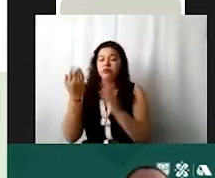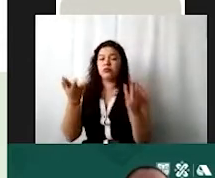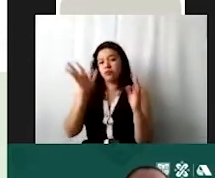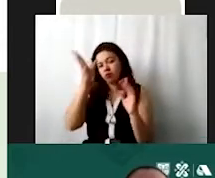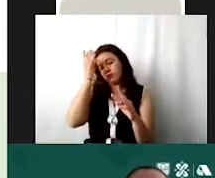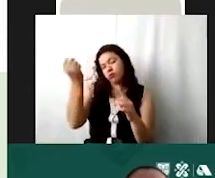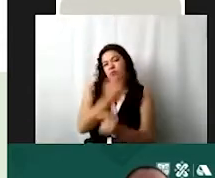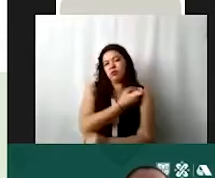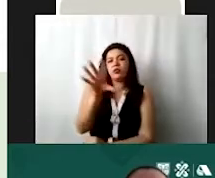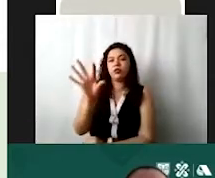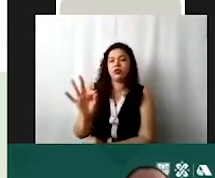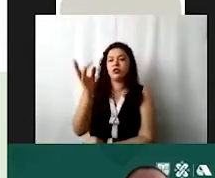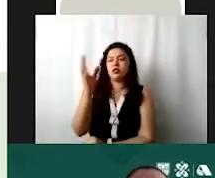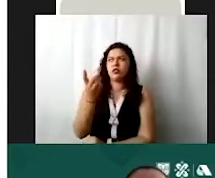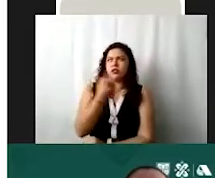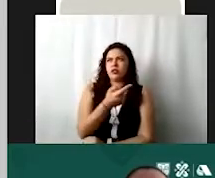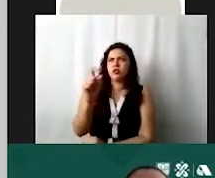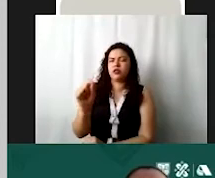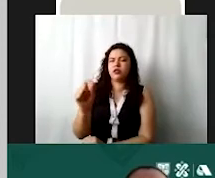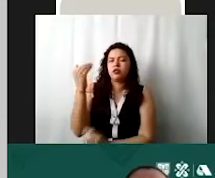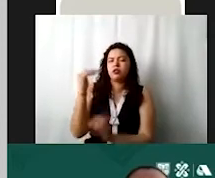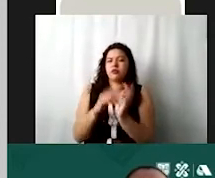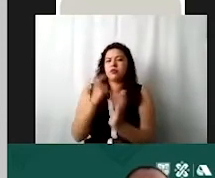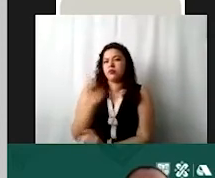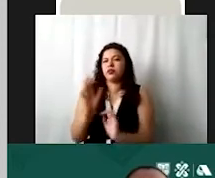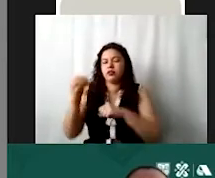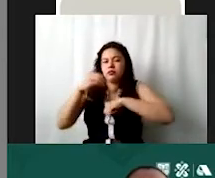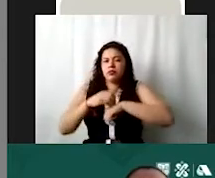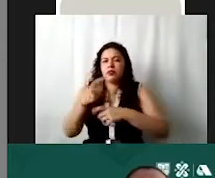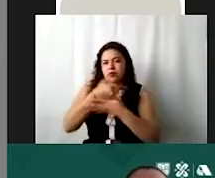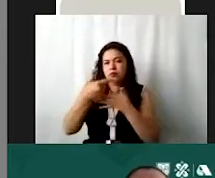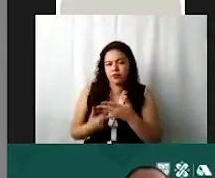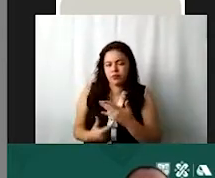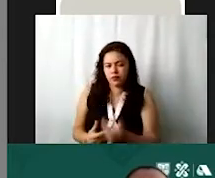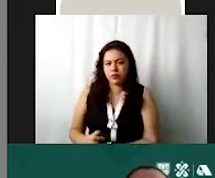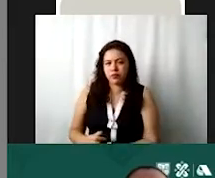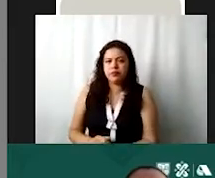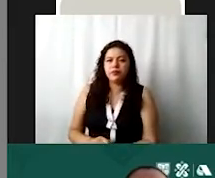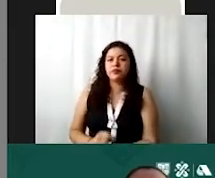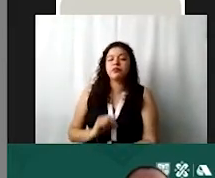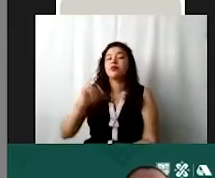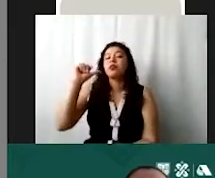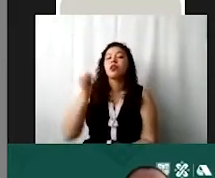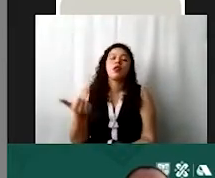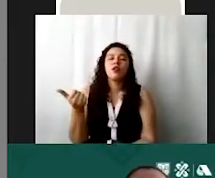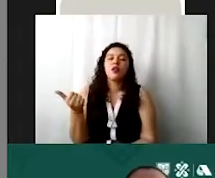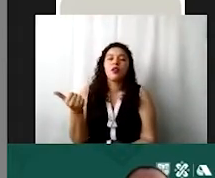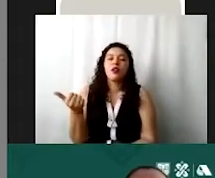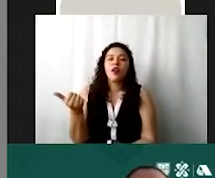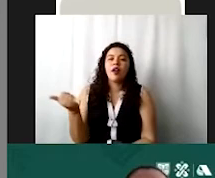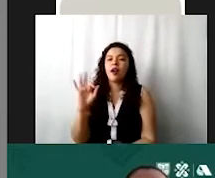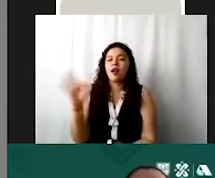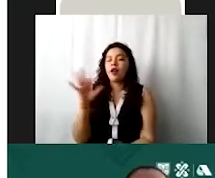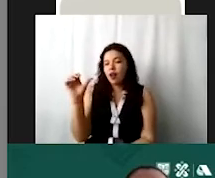170 mil pesos. Y le damos a agregar cuenta. Vamos a suponer que ahora otorgan a otros que sean a lo mejor asociaciones